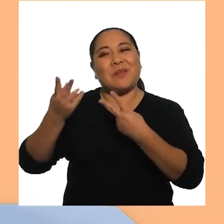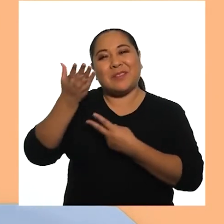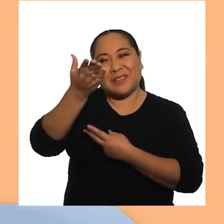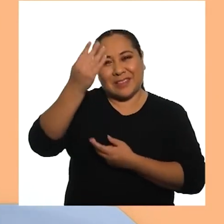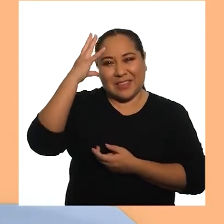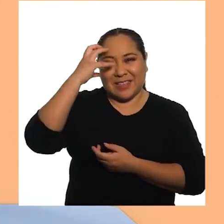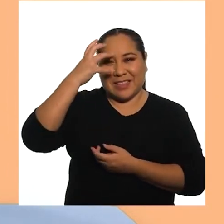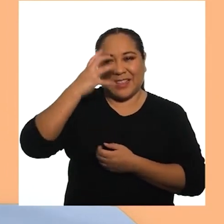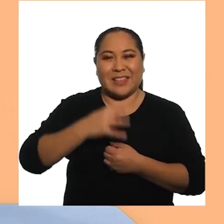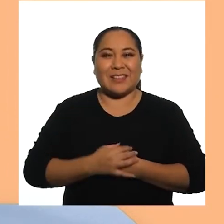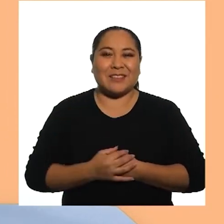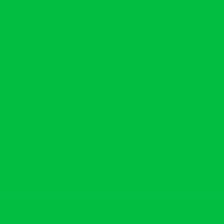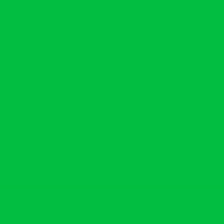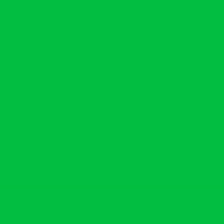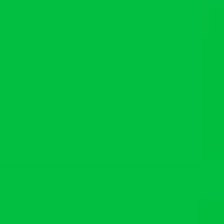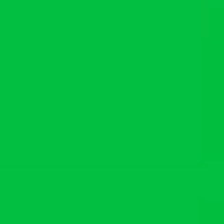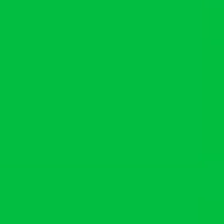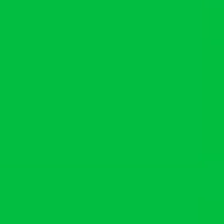Volvemos contigo Daniel